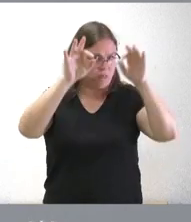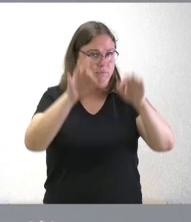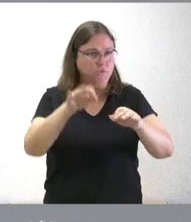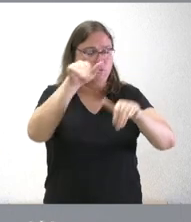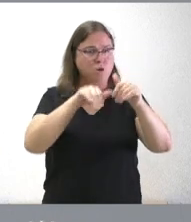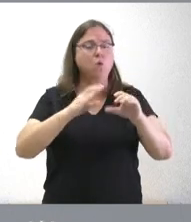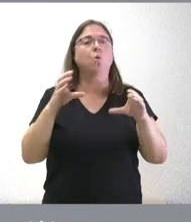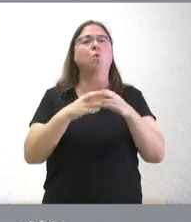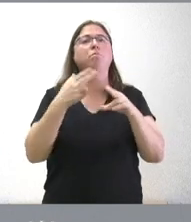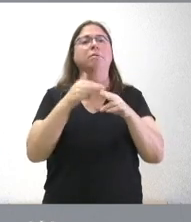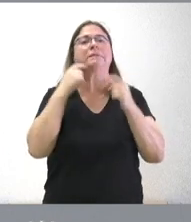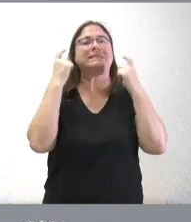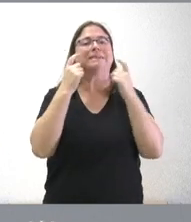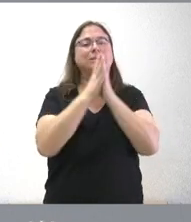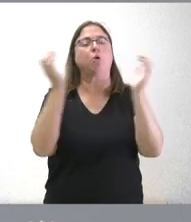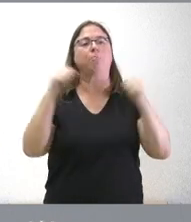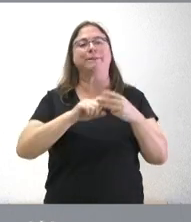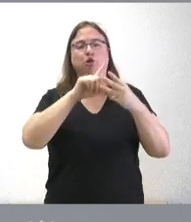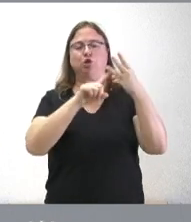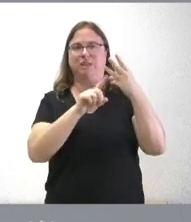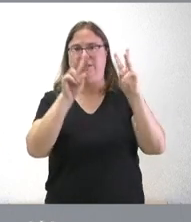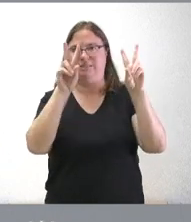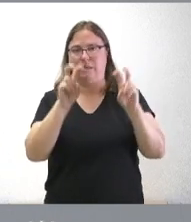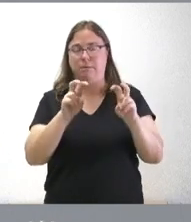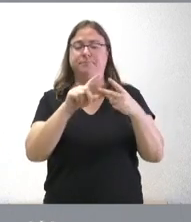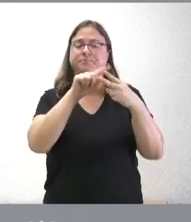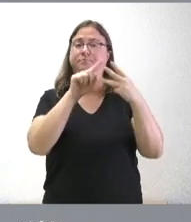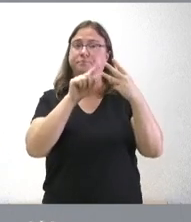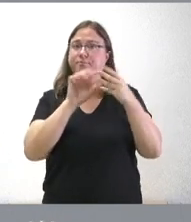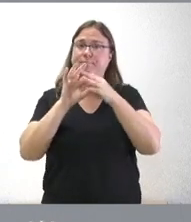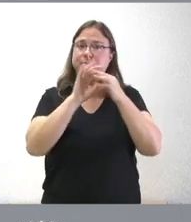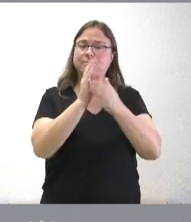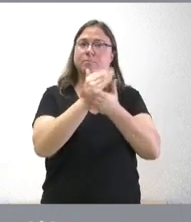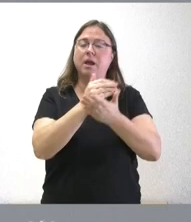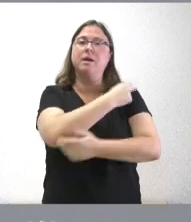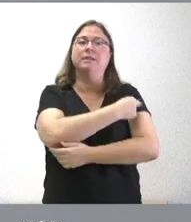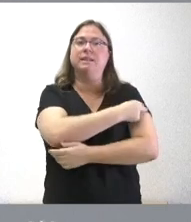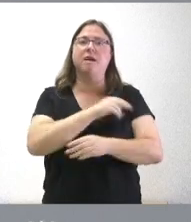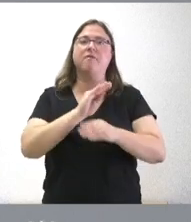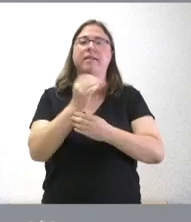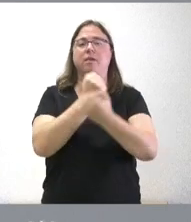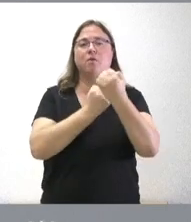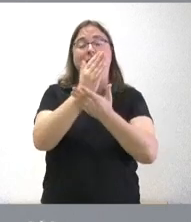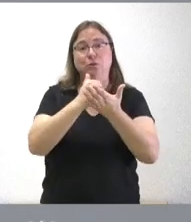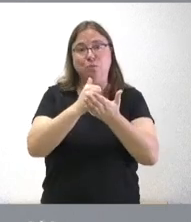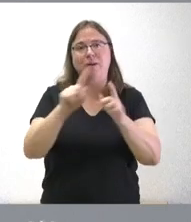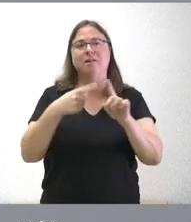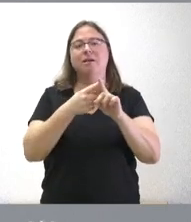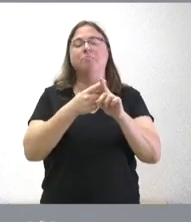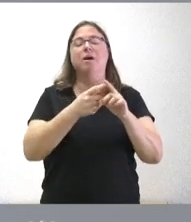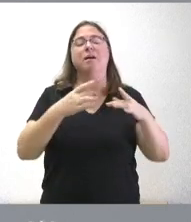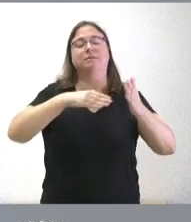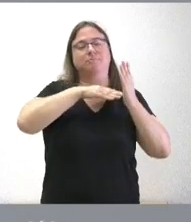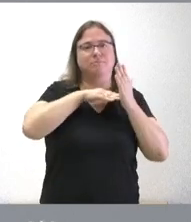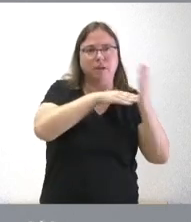los grupos políticos para intentar pactar en torno a esos tres asuntos que son tres asuntos de comunidad sanidad financiación autonómica y corredor atlántico y